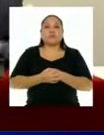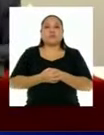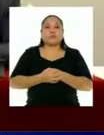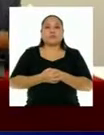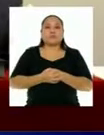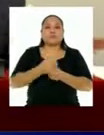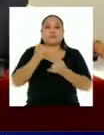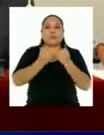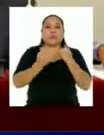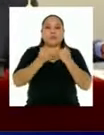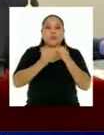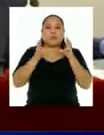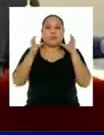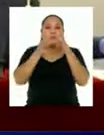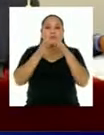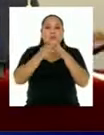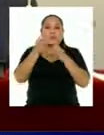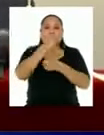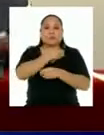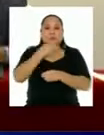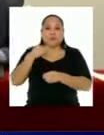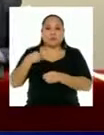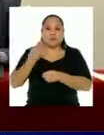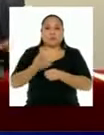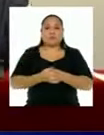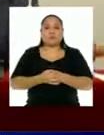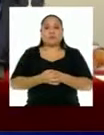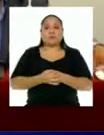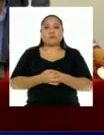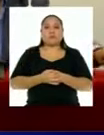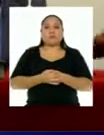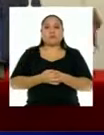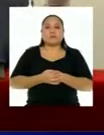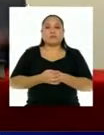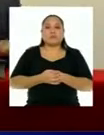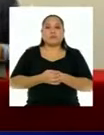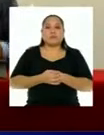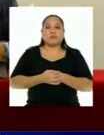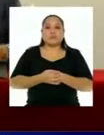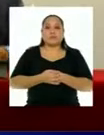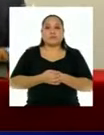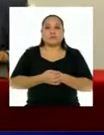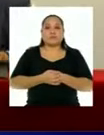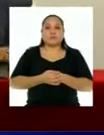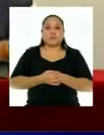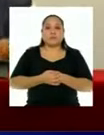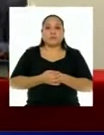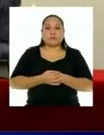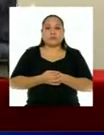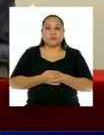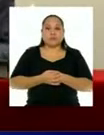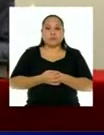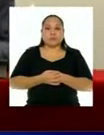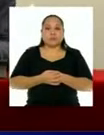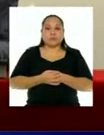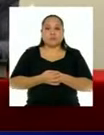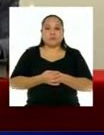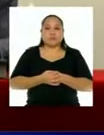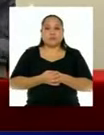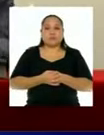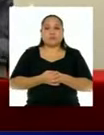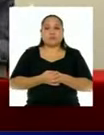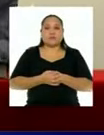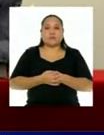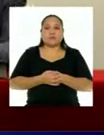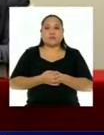la sede del Consejo de Ministros con los ministros de la producción, Luis Chicoma y de Vivienda Solangel Fernández.